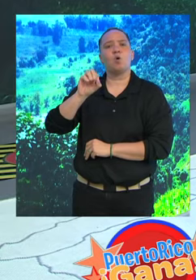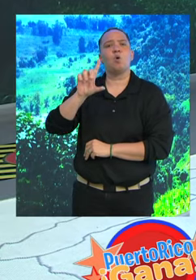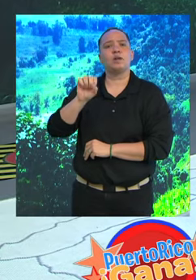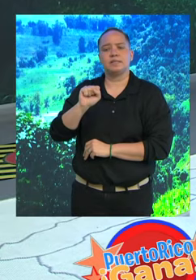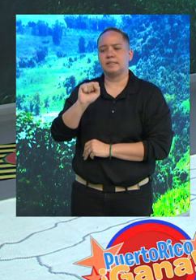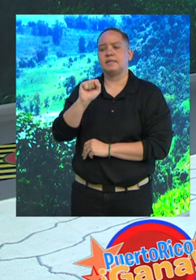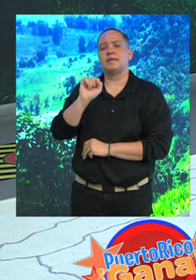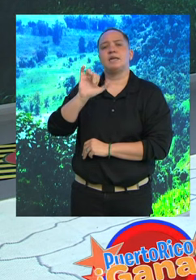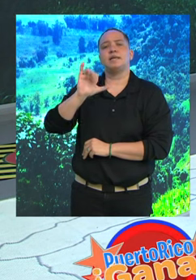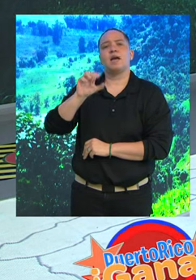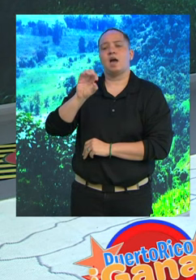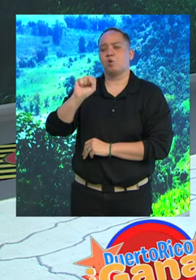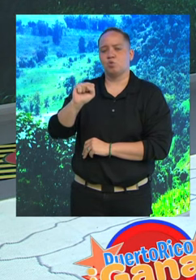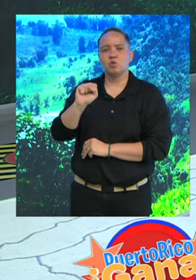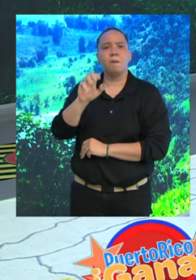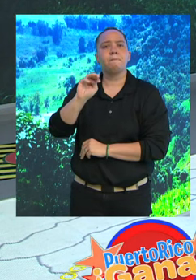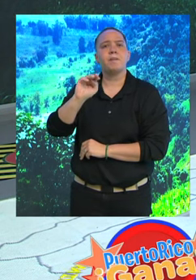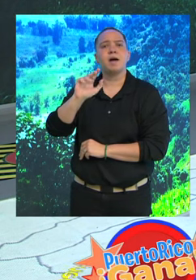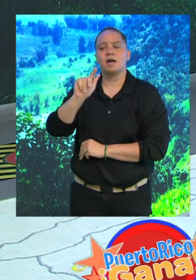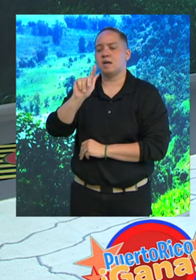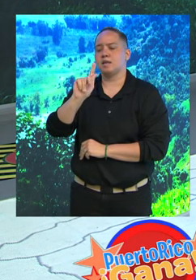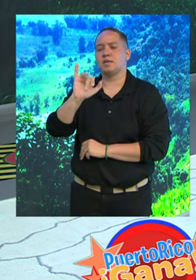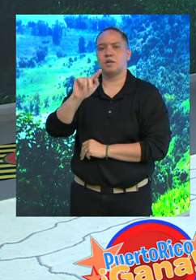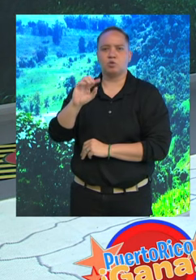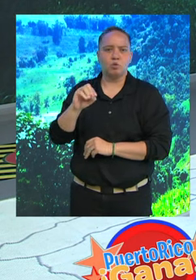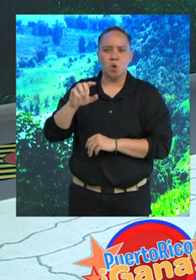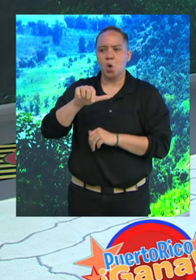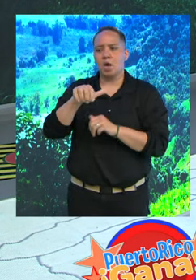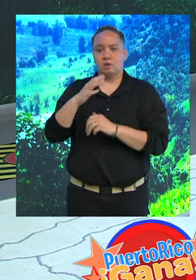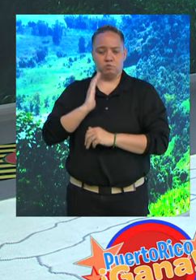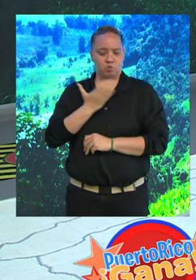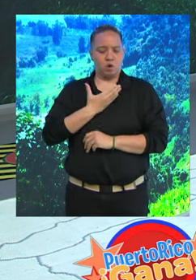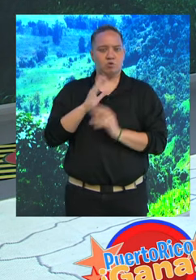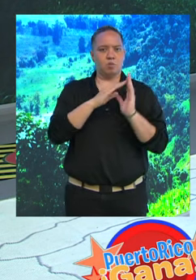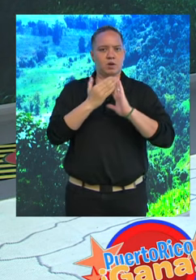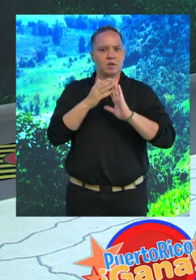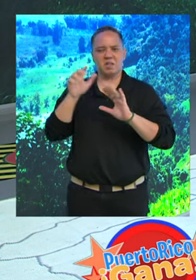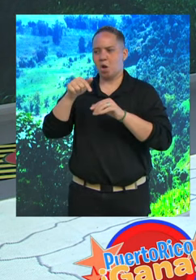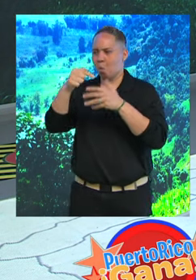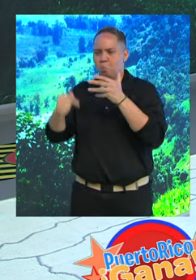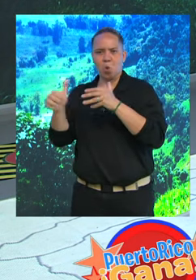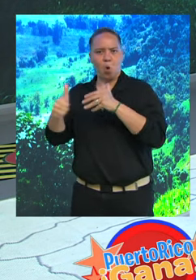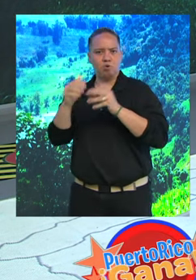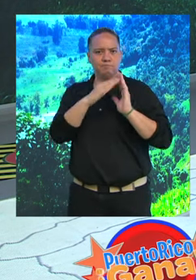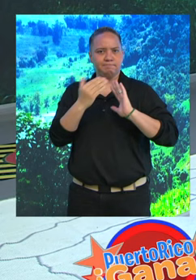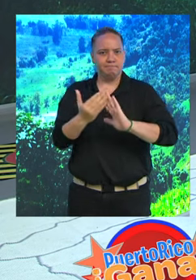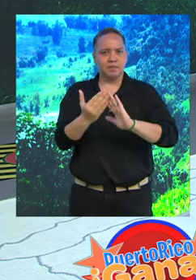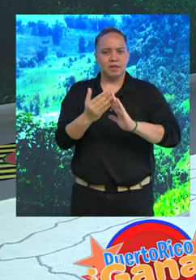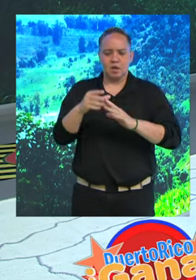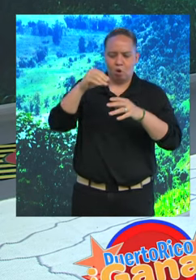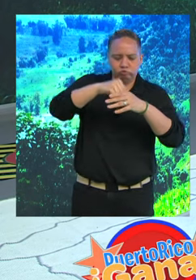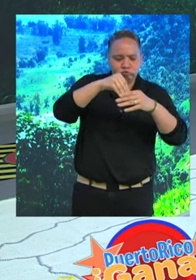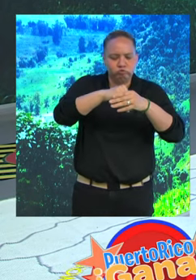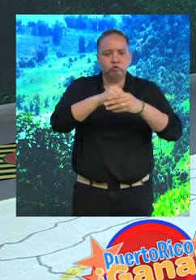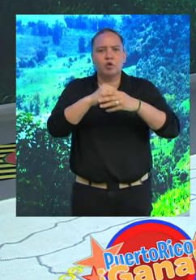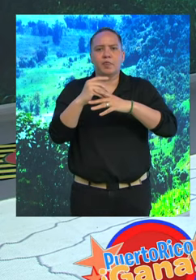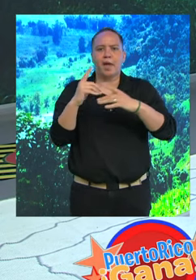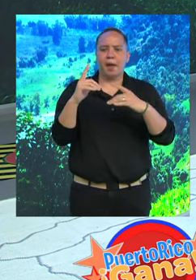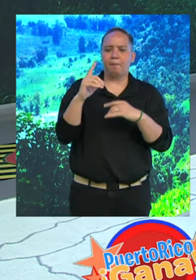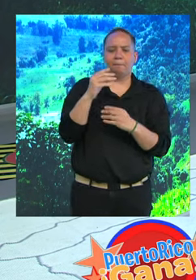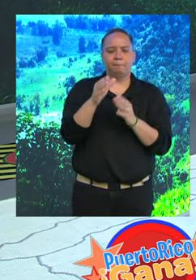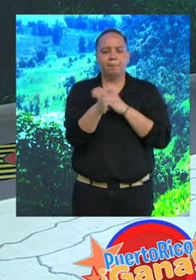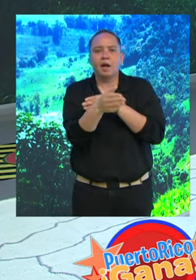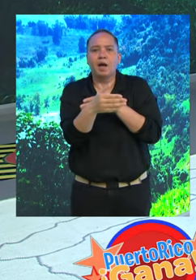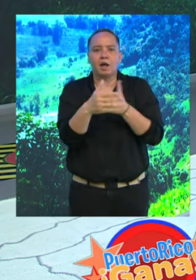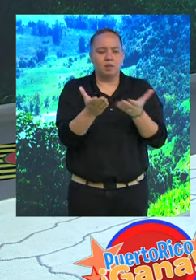cacos y maquitos en nuestro pueblo, porque él tiene otros más en otros pueblos. Pero ahí tenemos una langosta rellena de marisco, tenemos unas bandejas